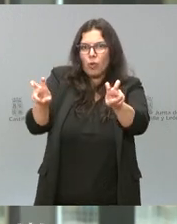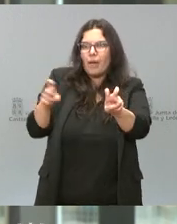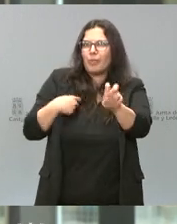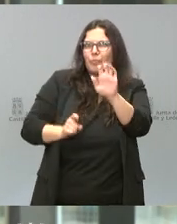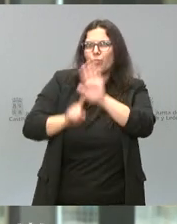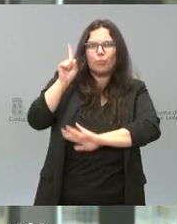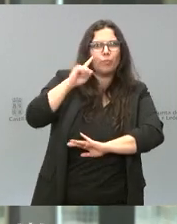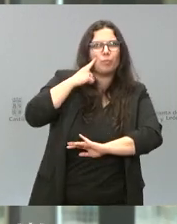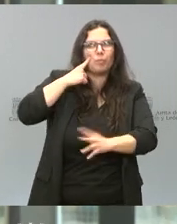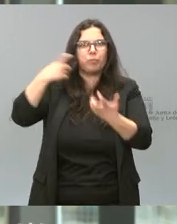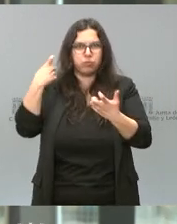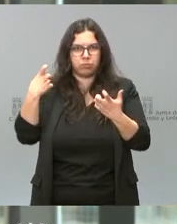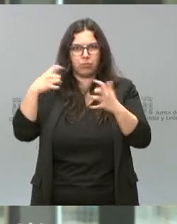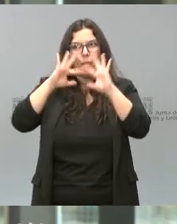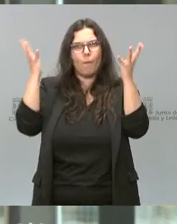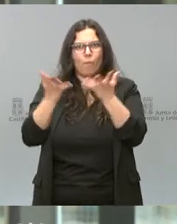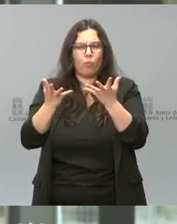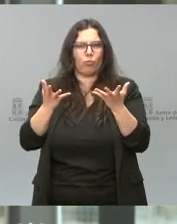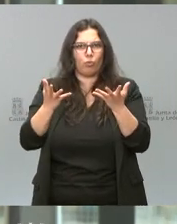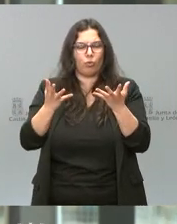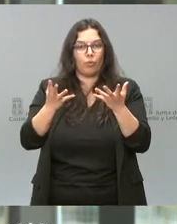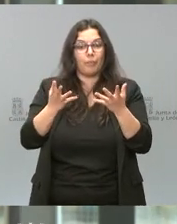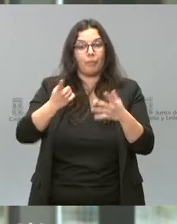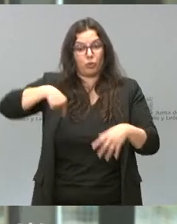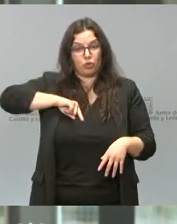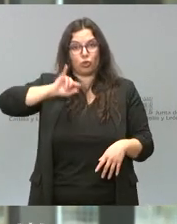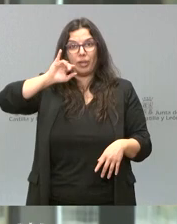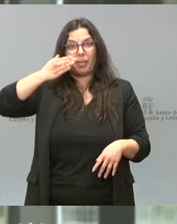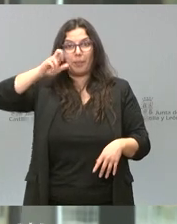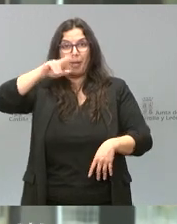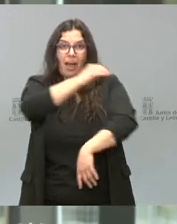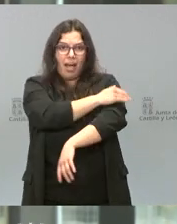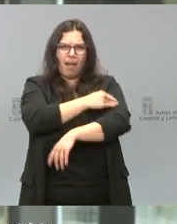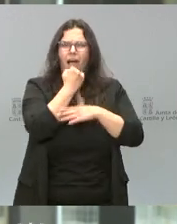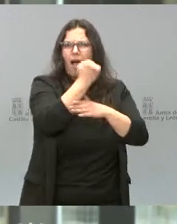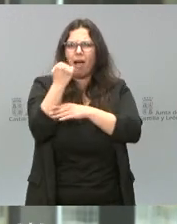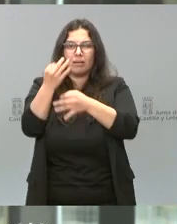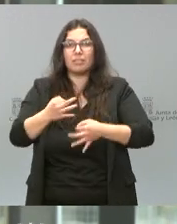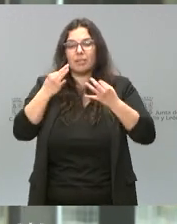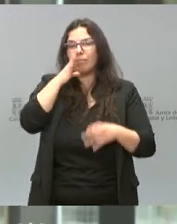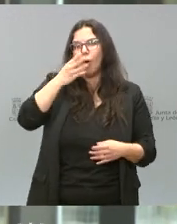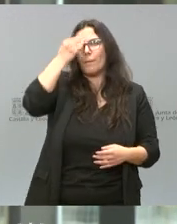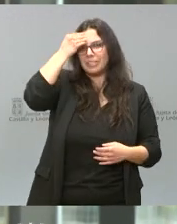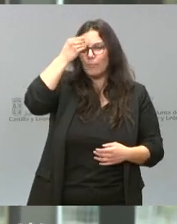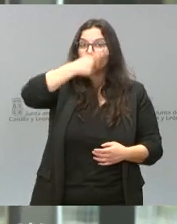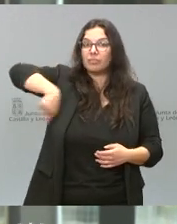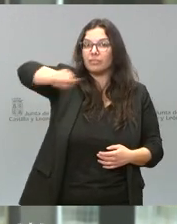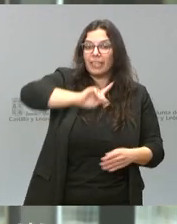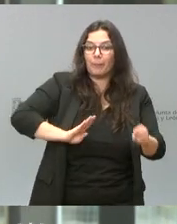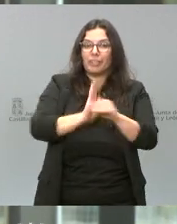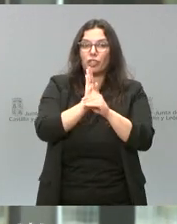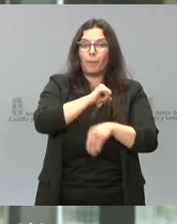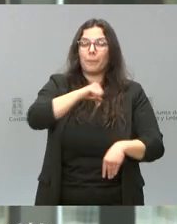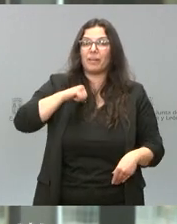mundo cada vez más globalizado. Y en Iberaval las vamos a respaldar, porque creemos en la relevancia que tiene la inversión